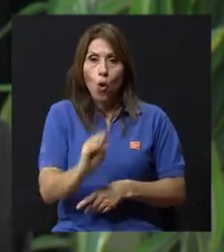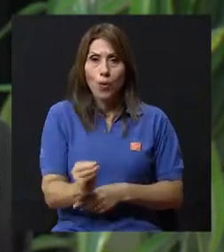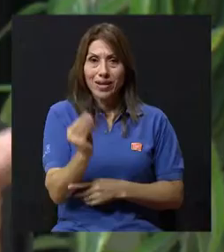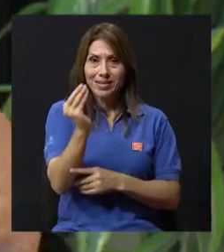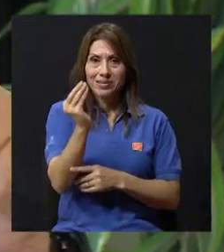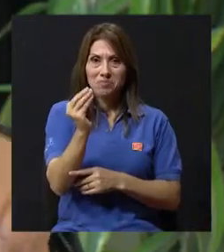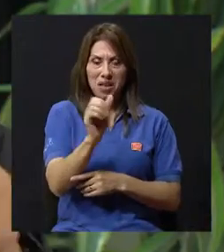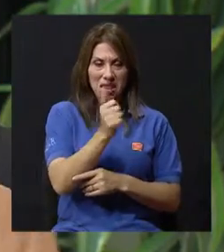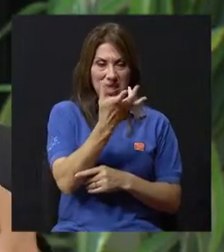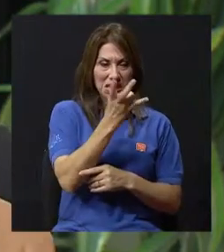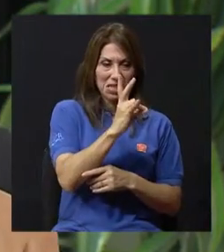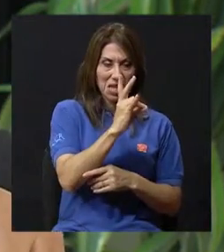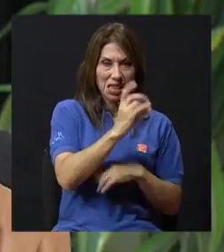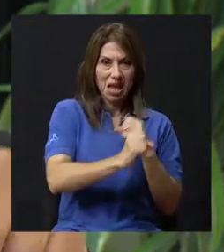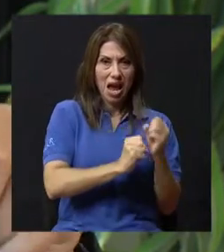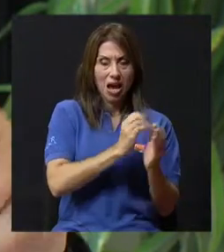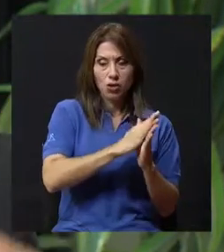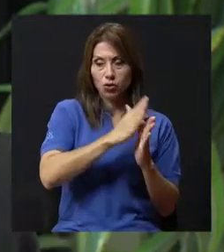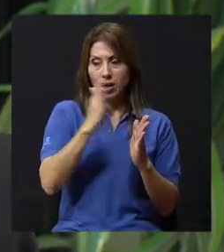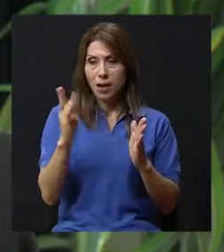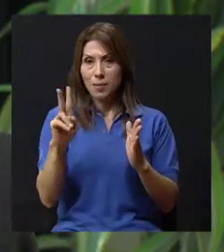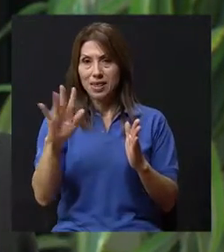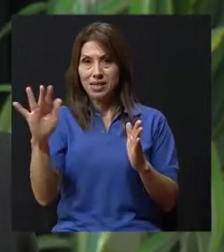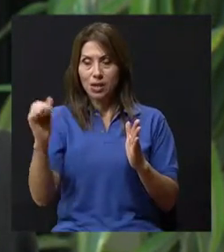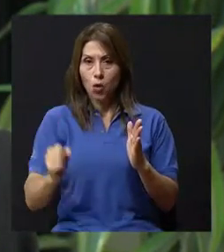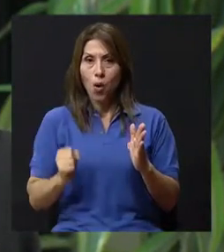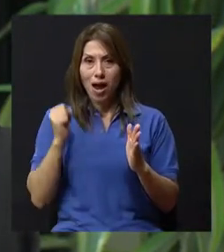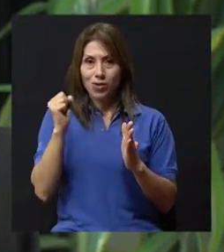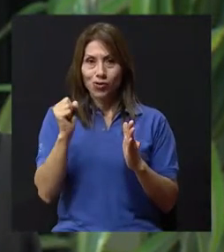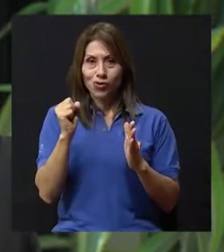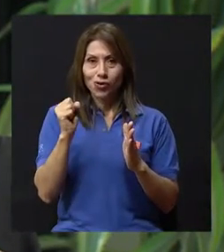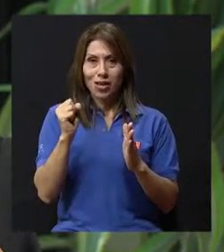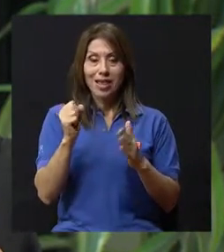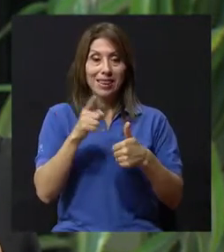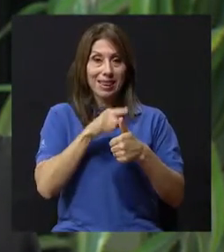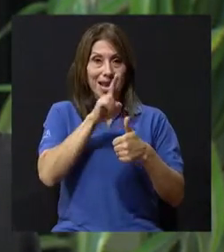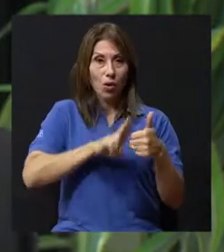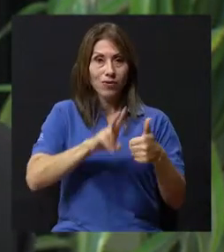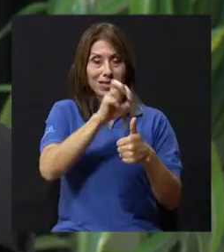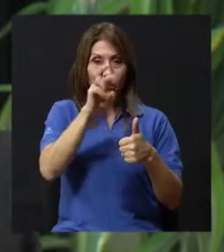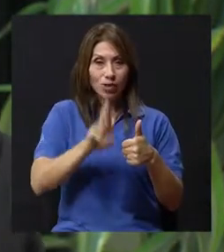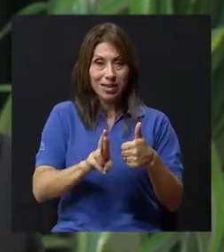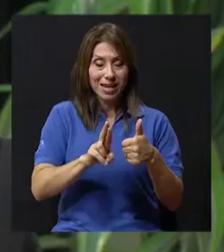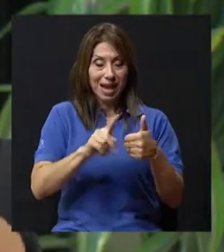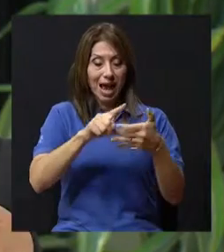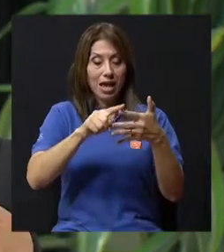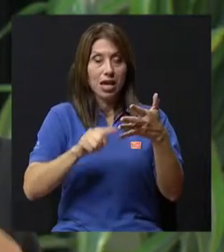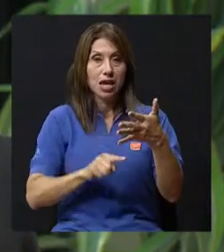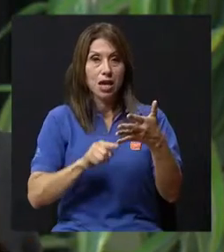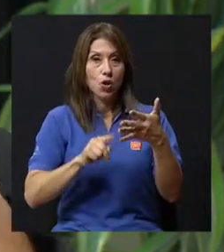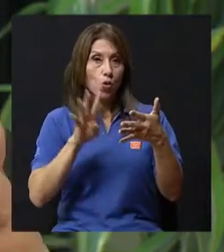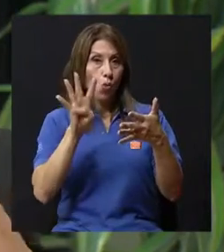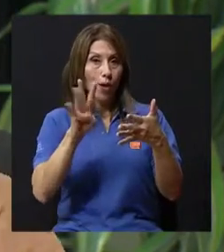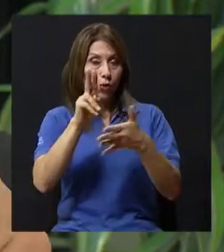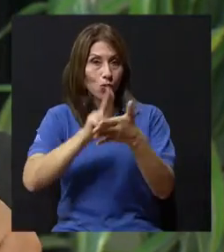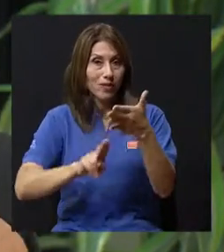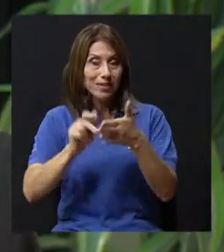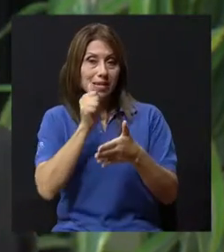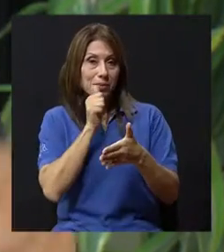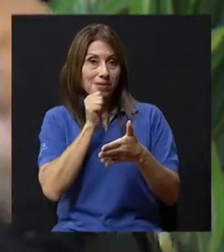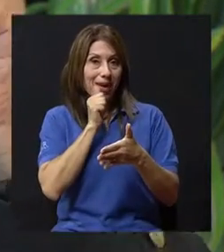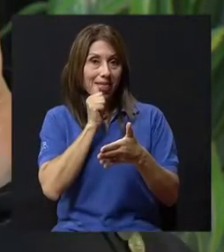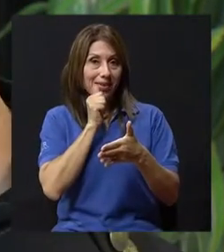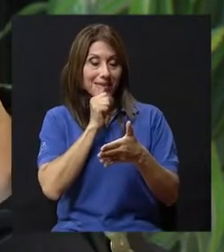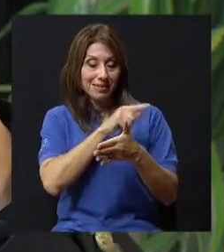25 años, que eran estudiantes de la Universidad de Costa Rica y de cuatro universidades más privadas en el área de la salud. Bueno, vean qué